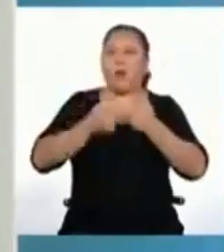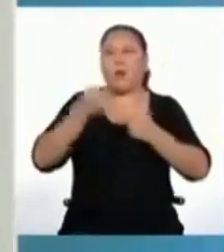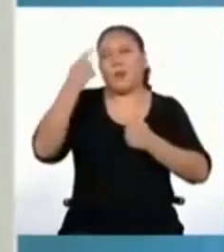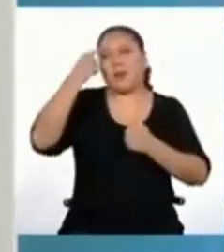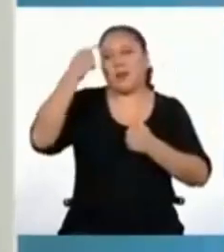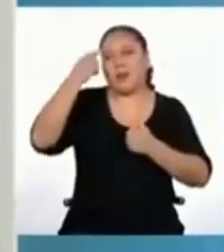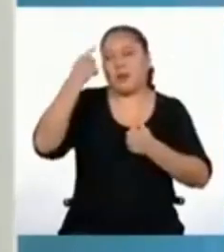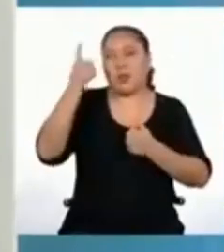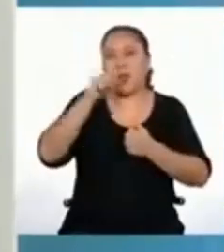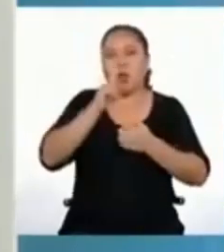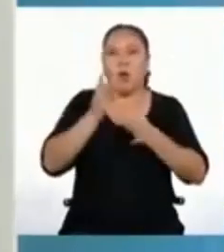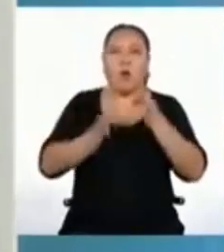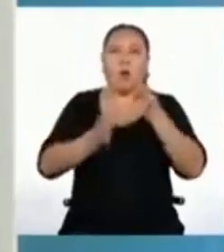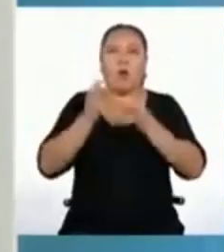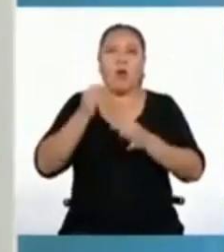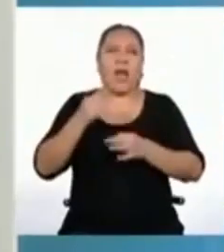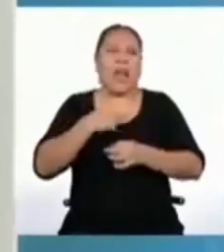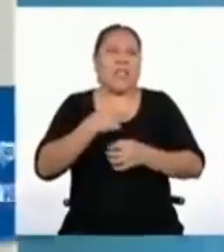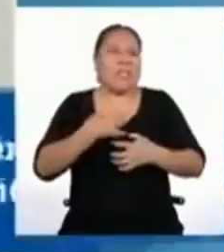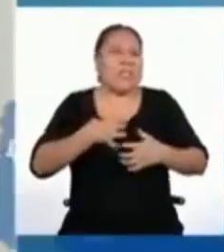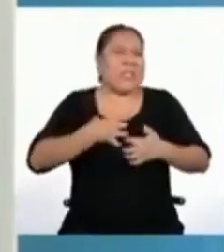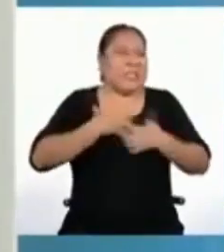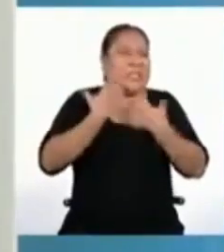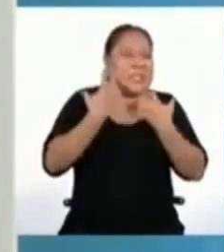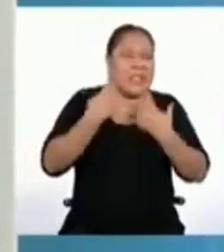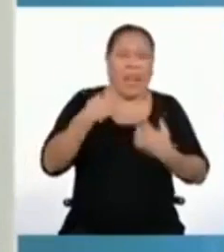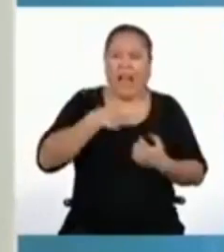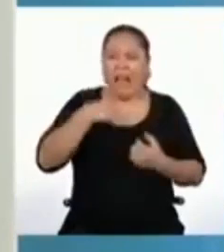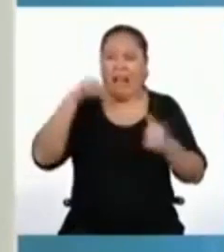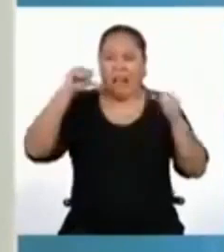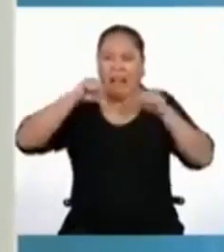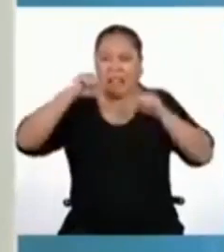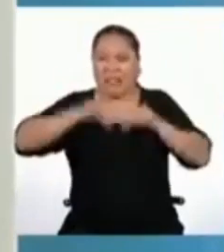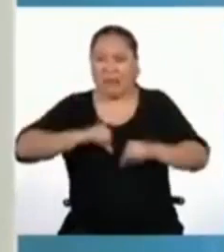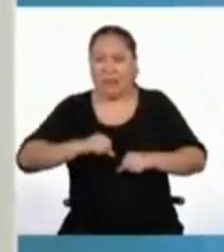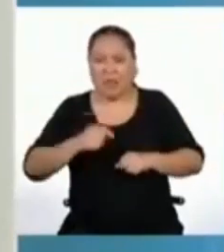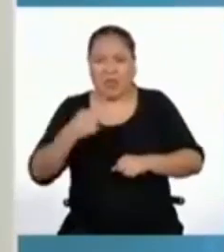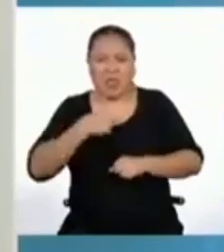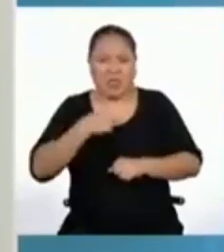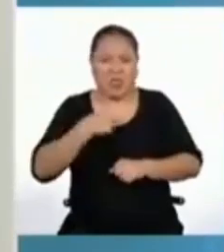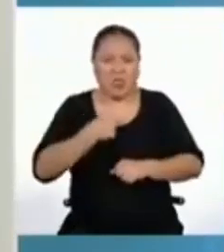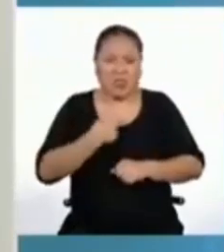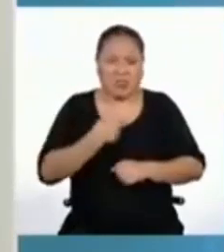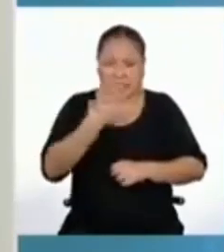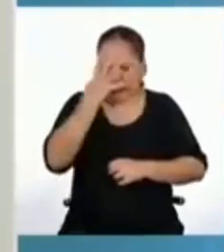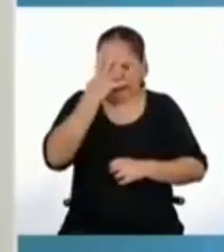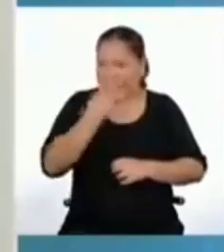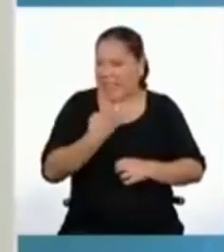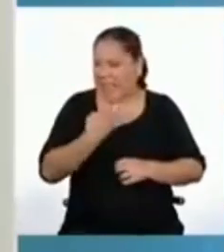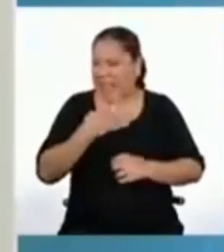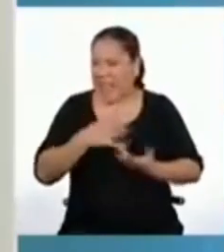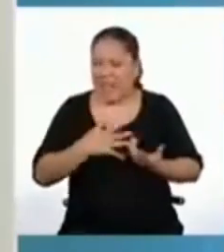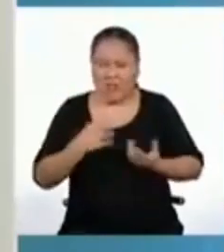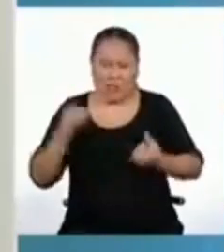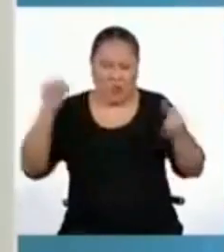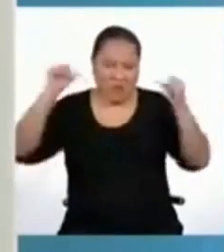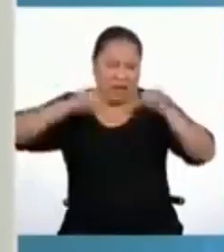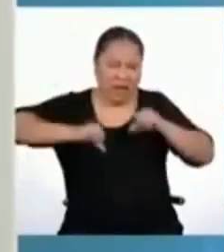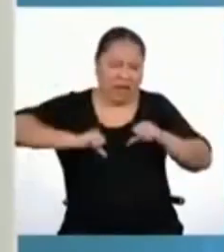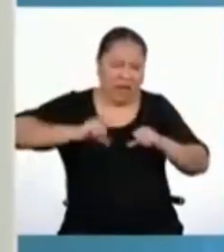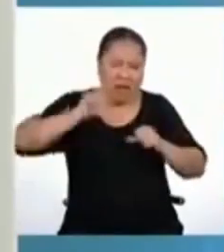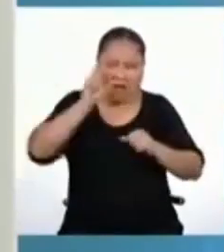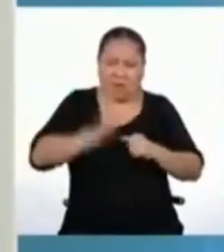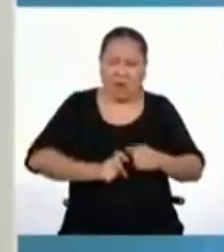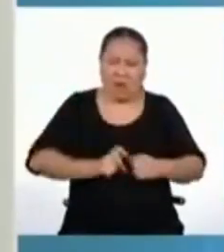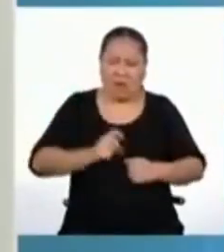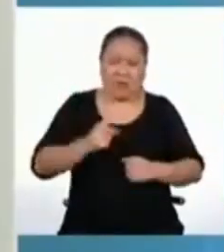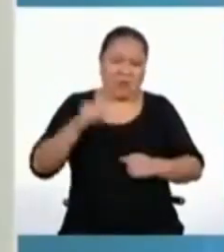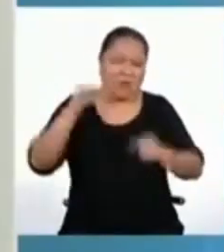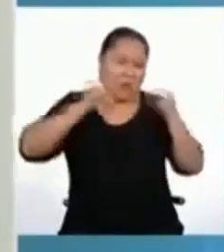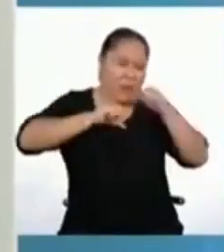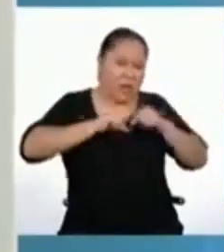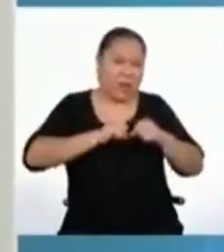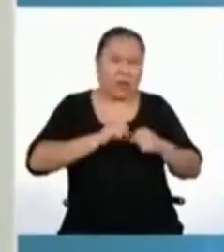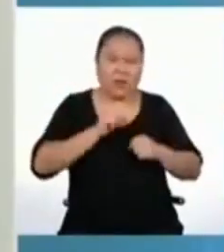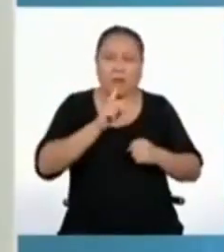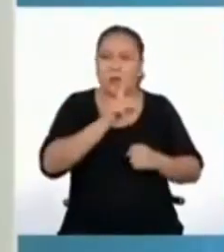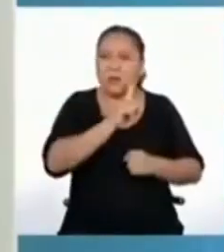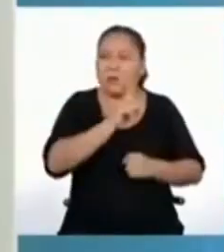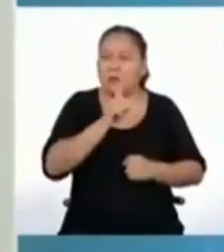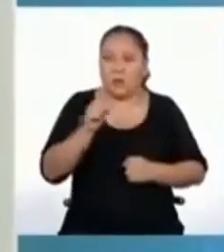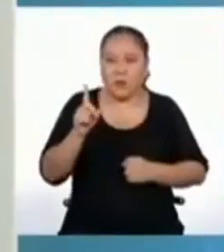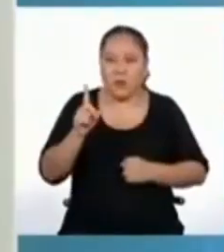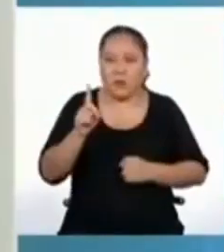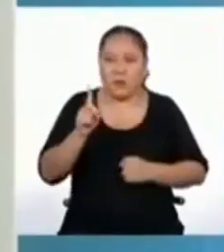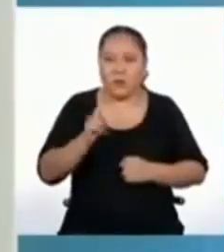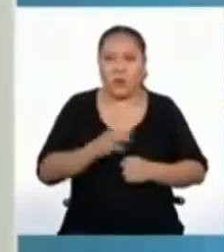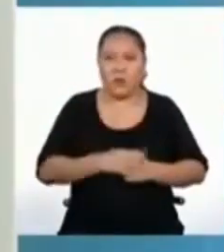pensar, ¡ay, siento ira! ¡Seguro soy una amargada o una mala persona! Nada de